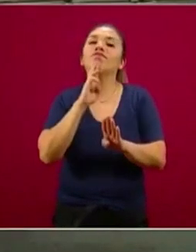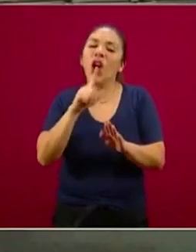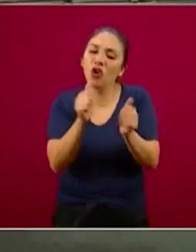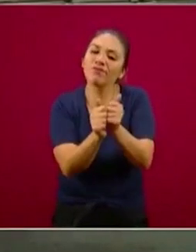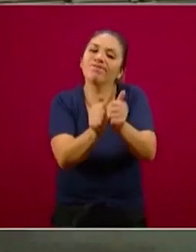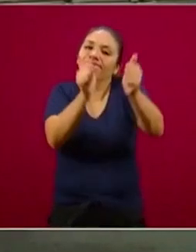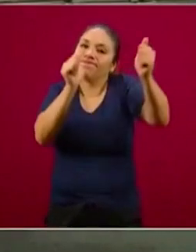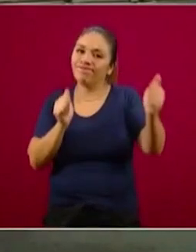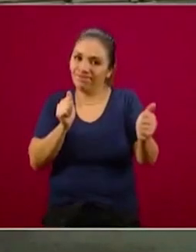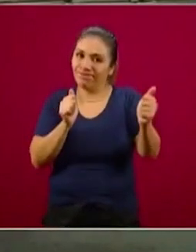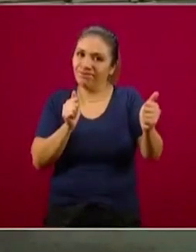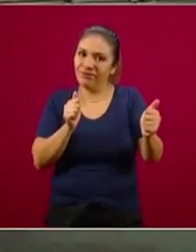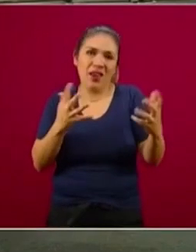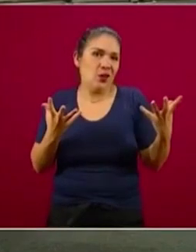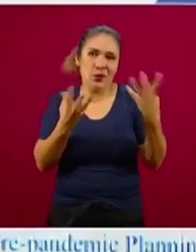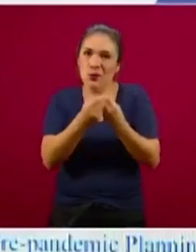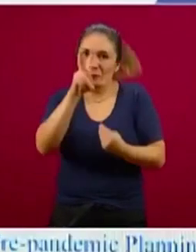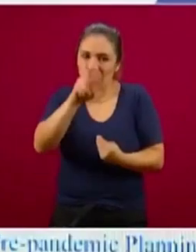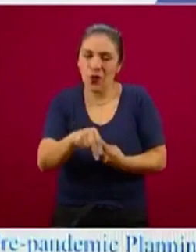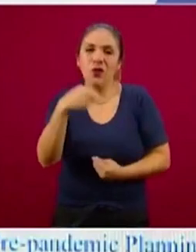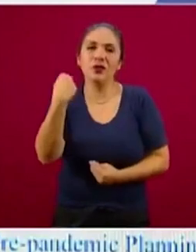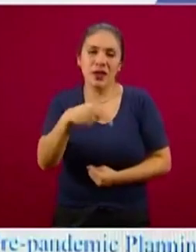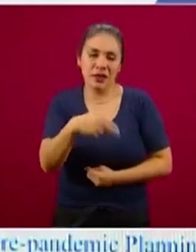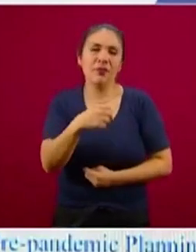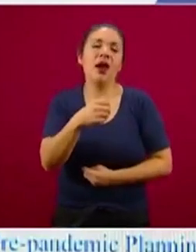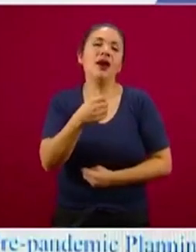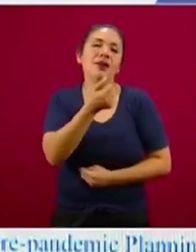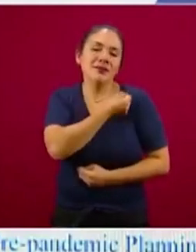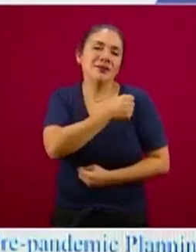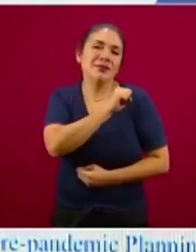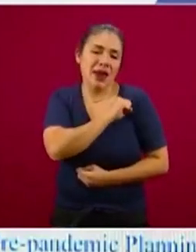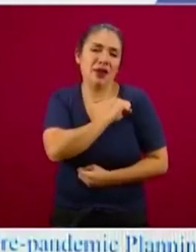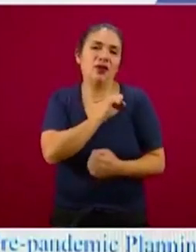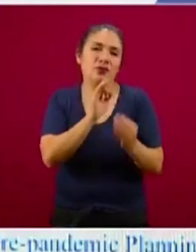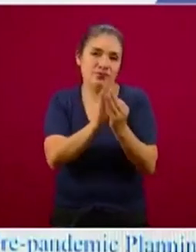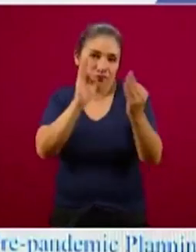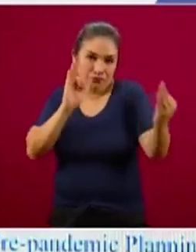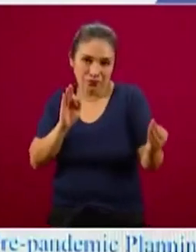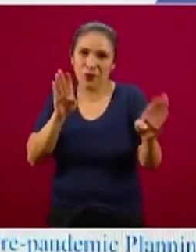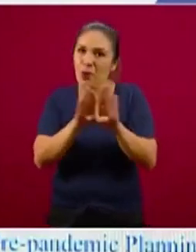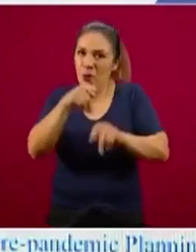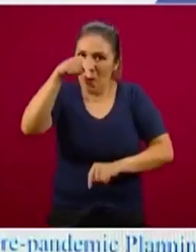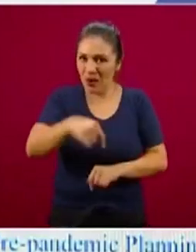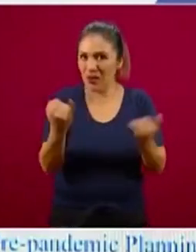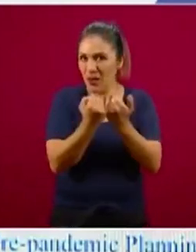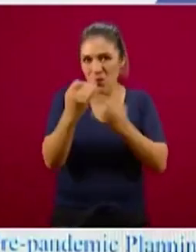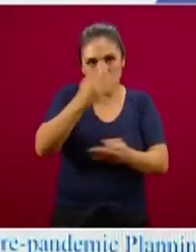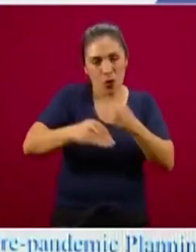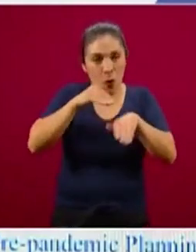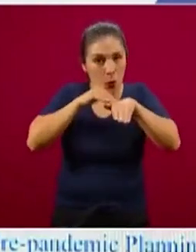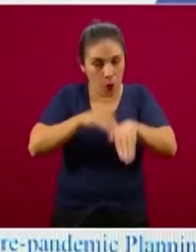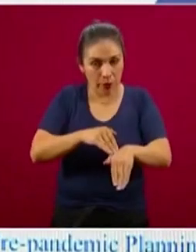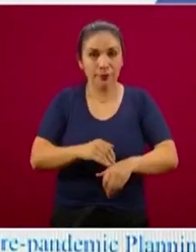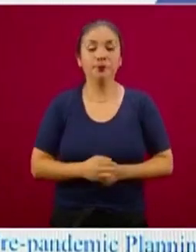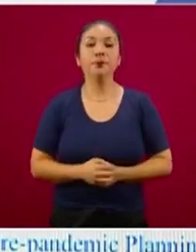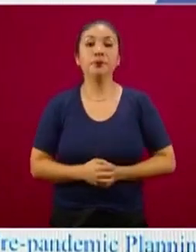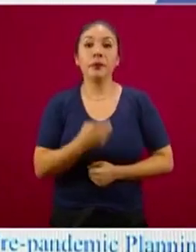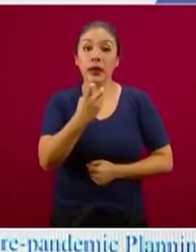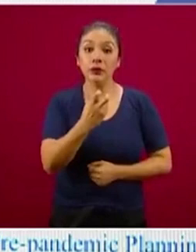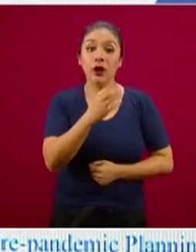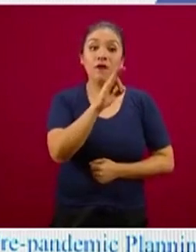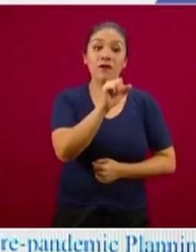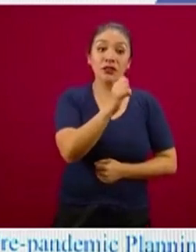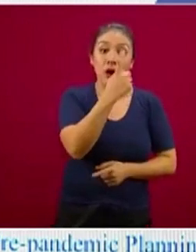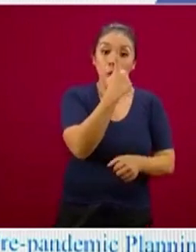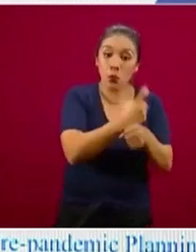social, que aquí le hemos llamado la sana distancia, y es exactamente lo que hicimos. Y en el paso entre la fase 1 y